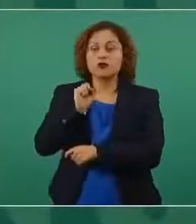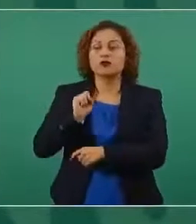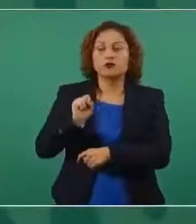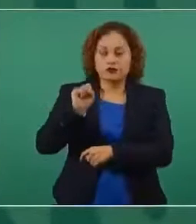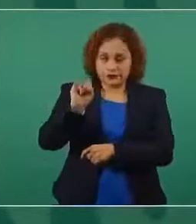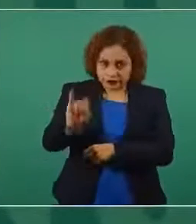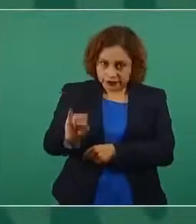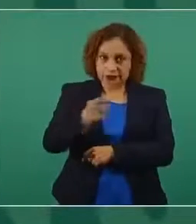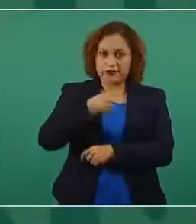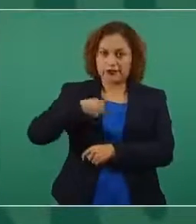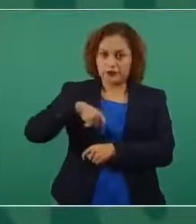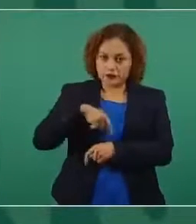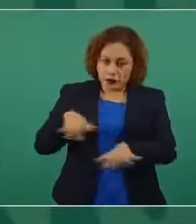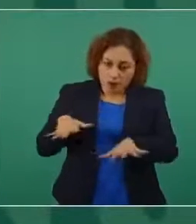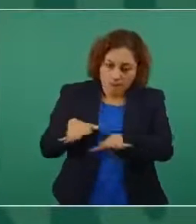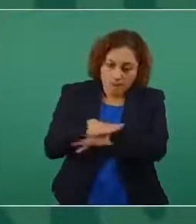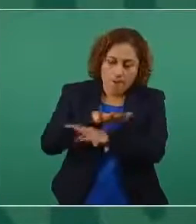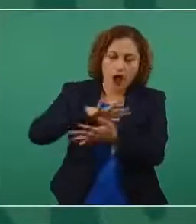para